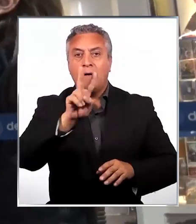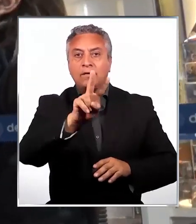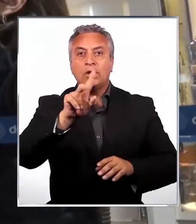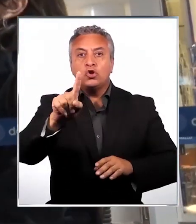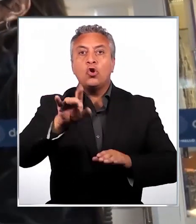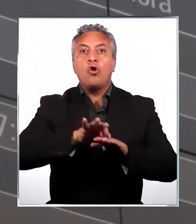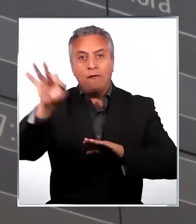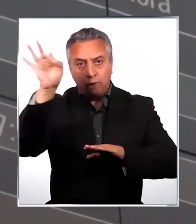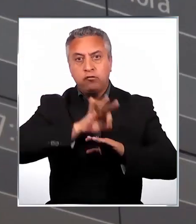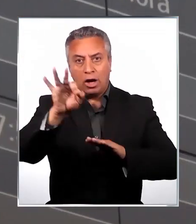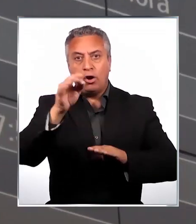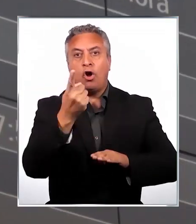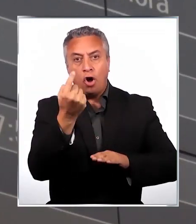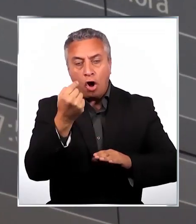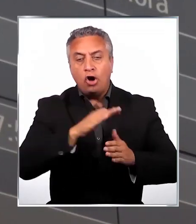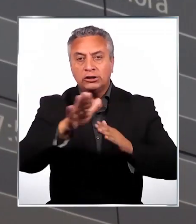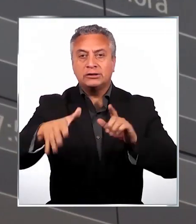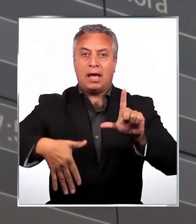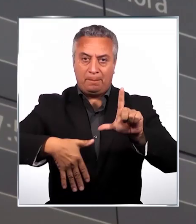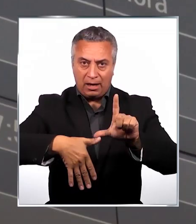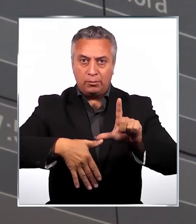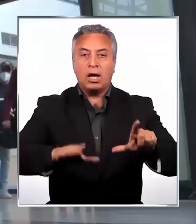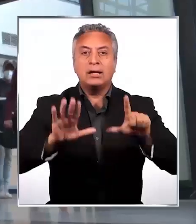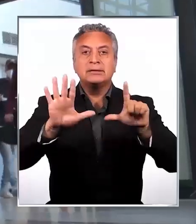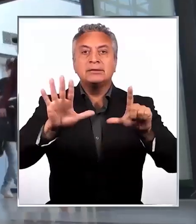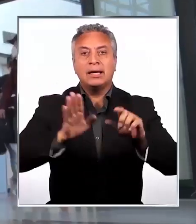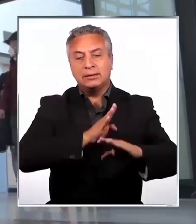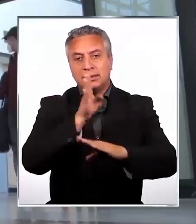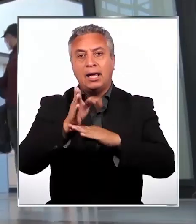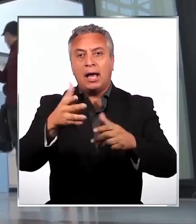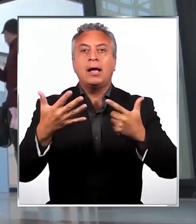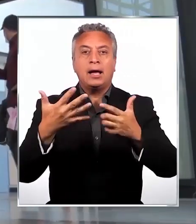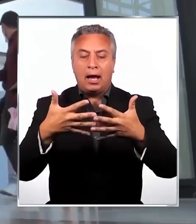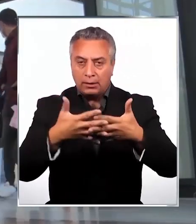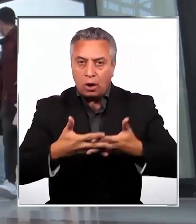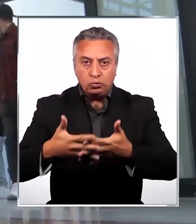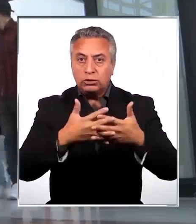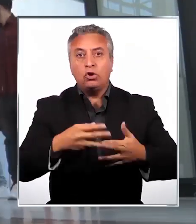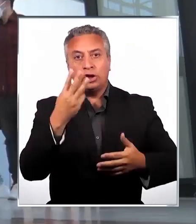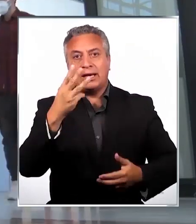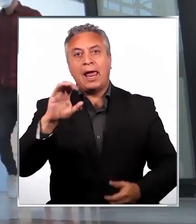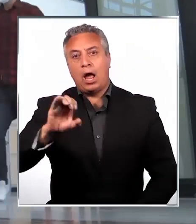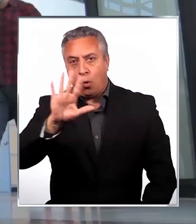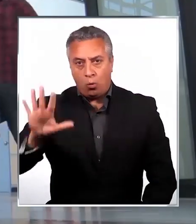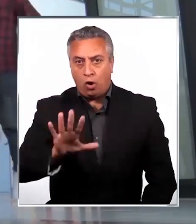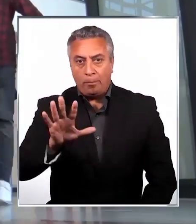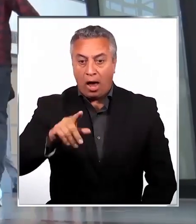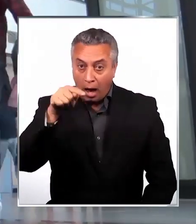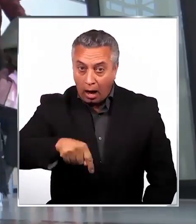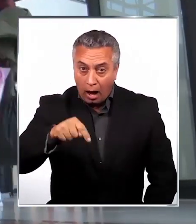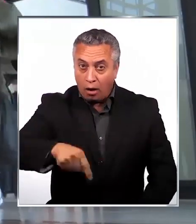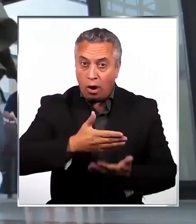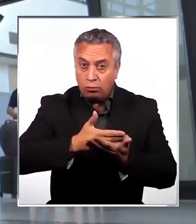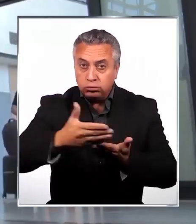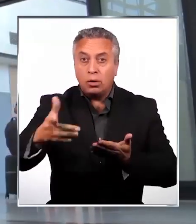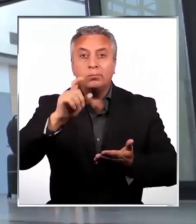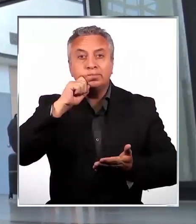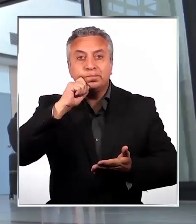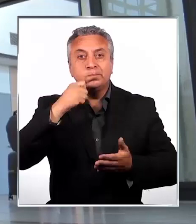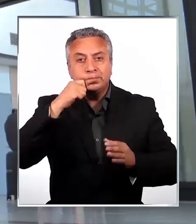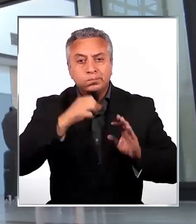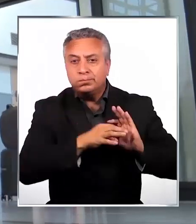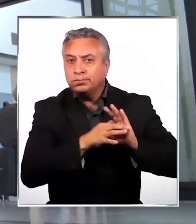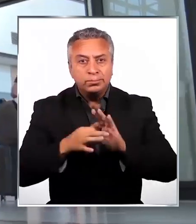Partieron 21 vuelos, 11 a América Latina, 7 a los Estados Unidos y 3 a Europa. Pero desde ahora quien tenga razones